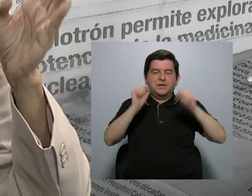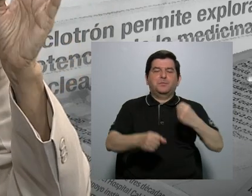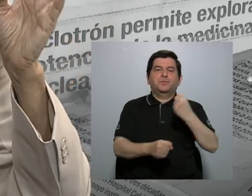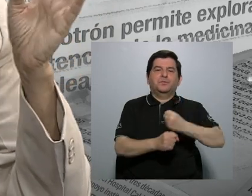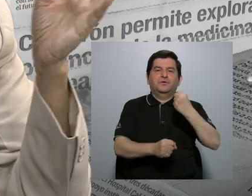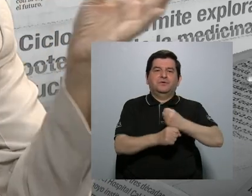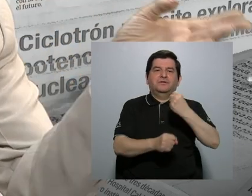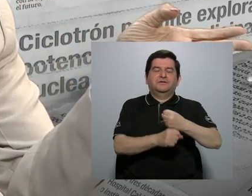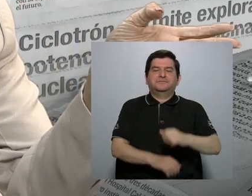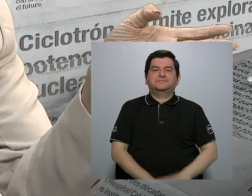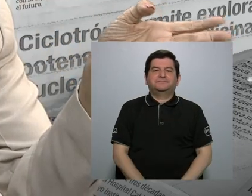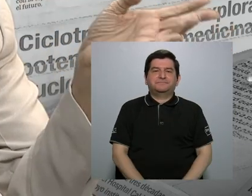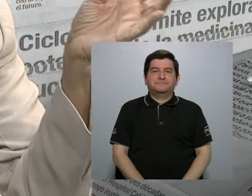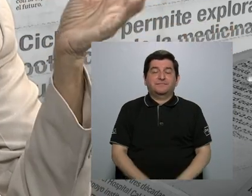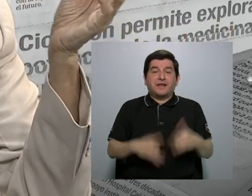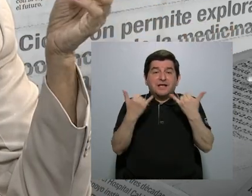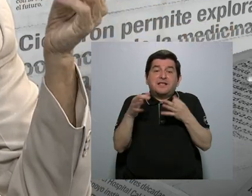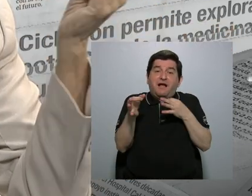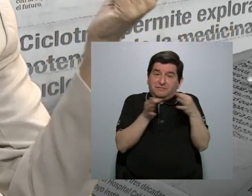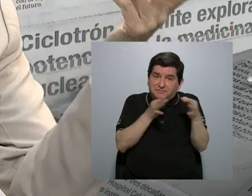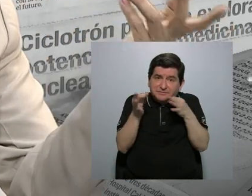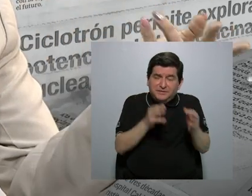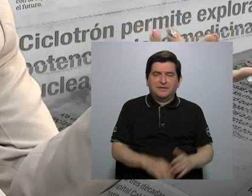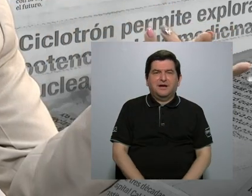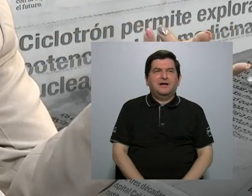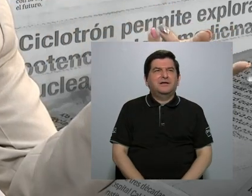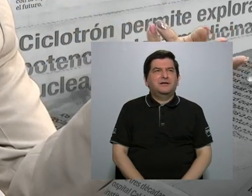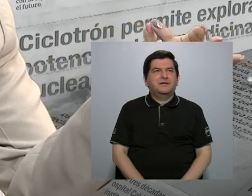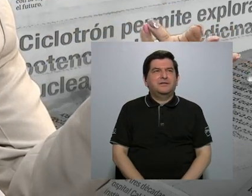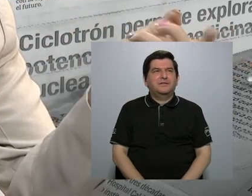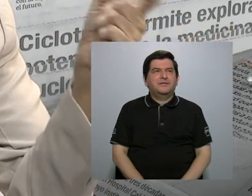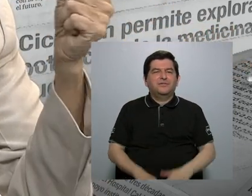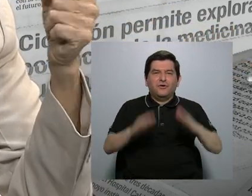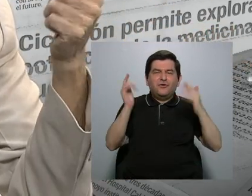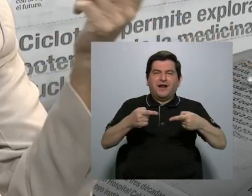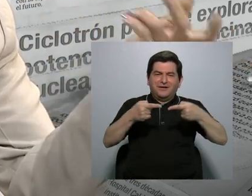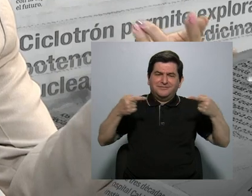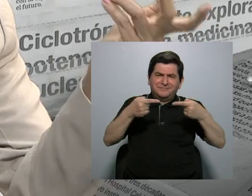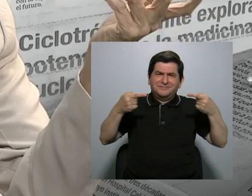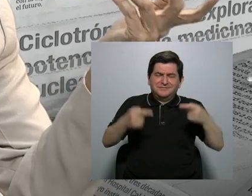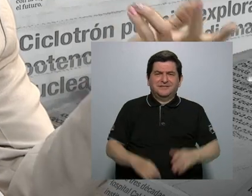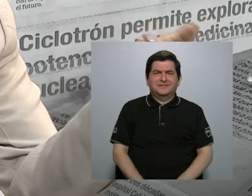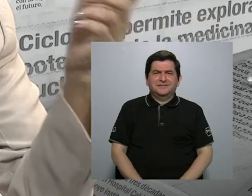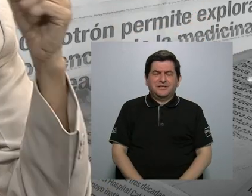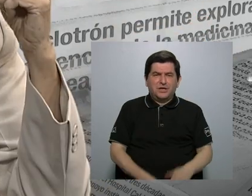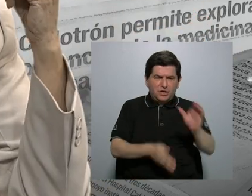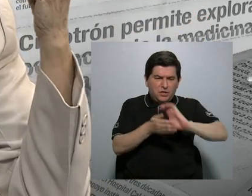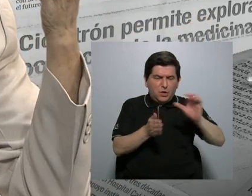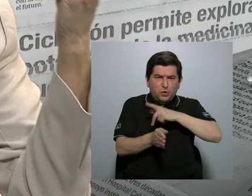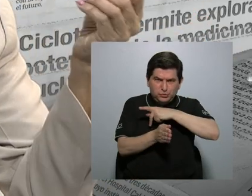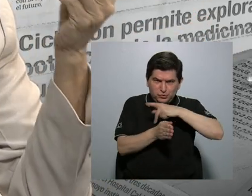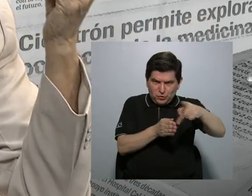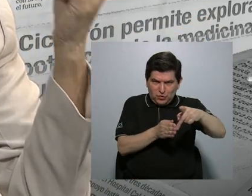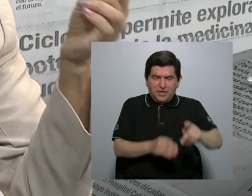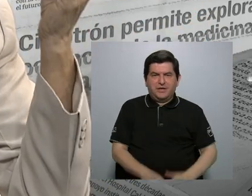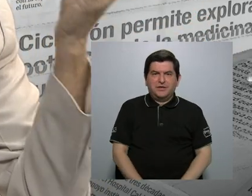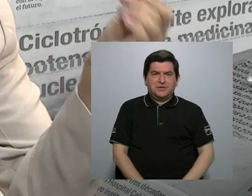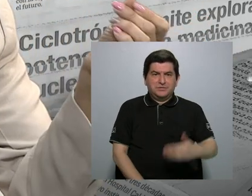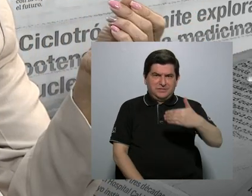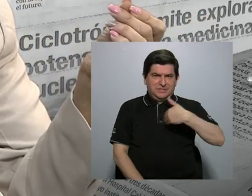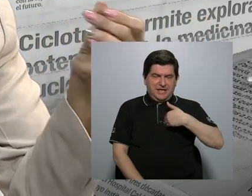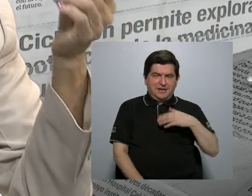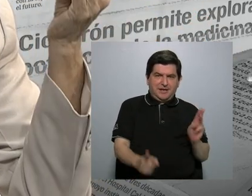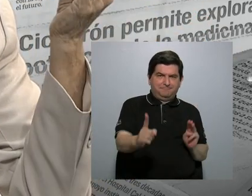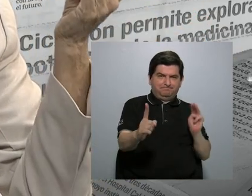Dicho eso, es como una gran contradicción, porque los colegios profesionales tienen como